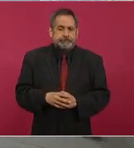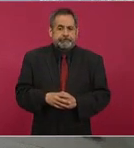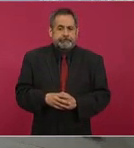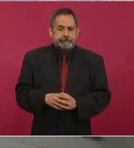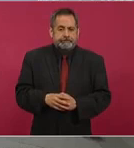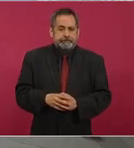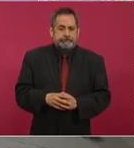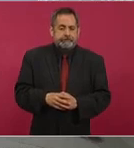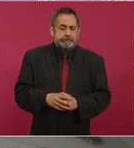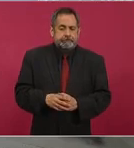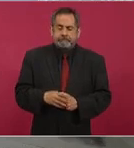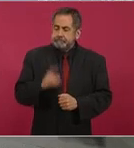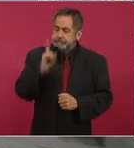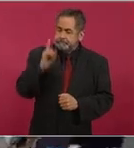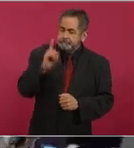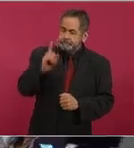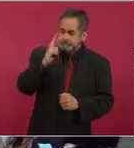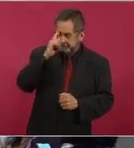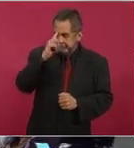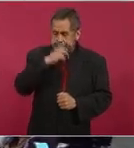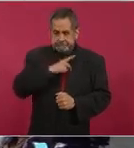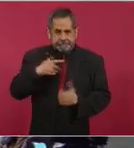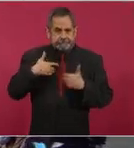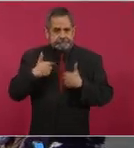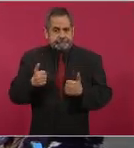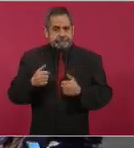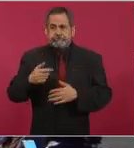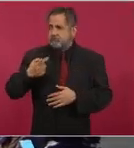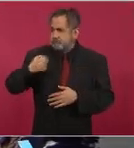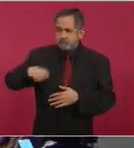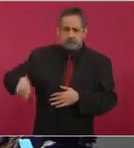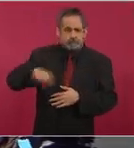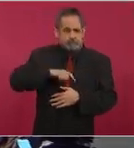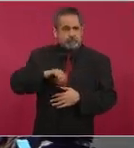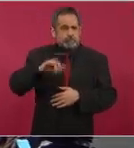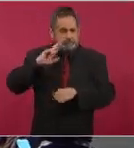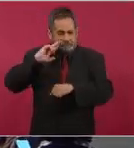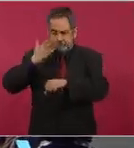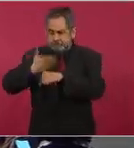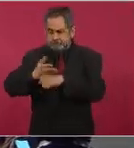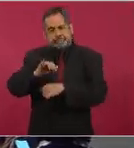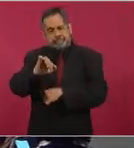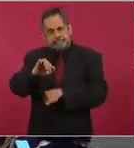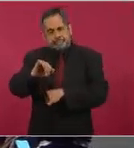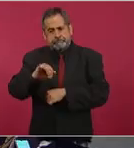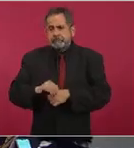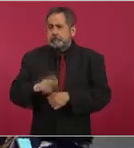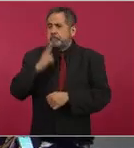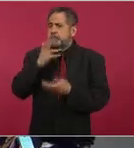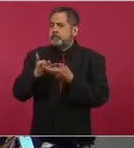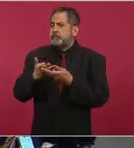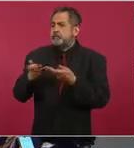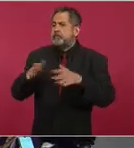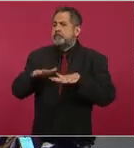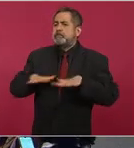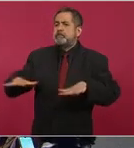entender de que somos responsables, de que cuidamos el medio ambiente.